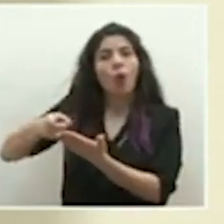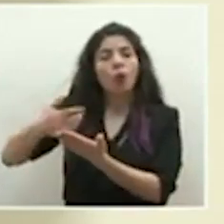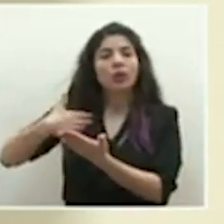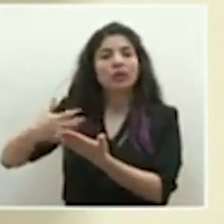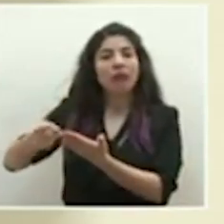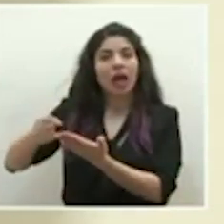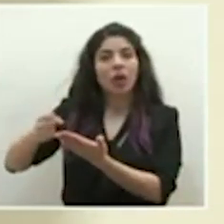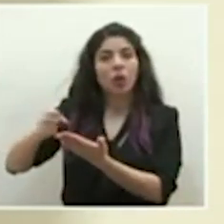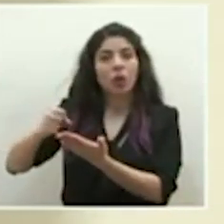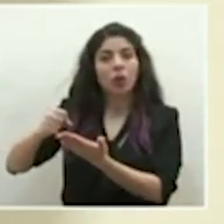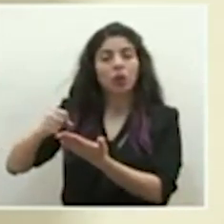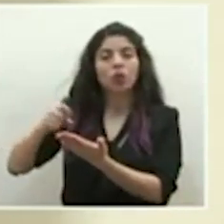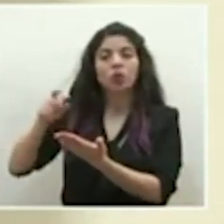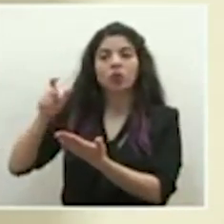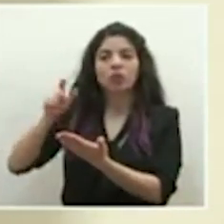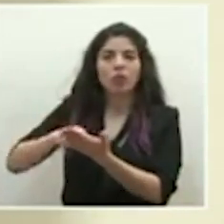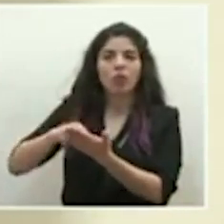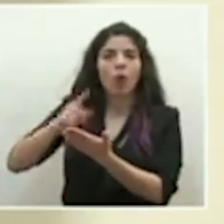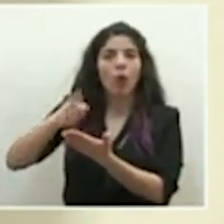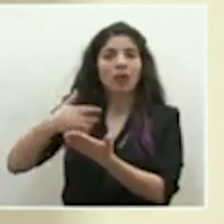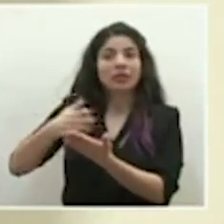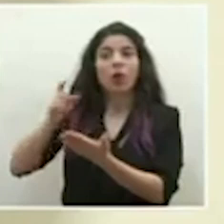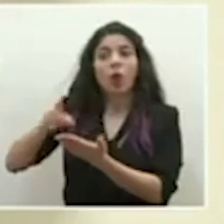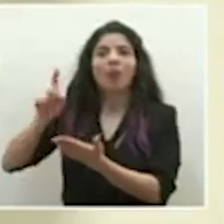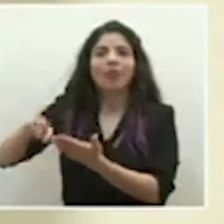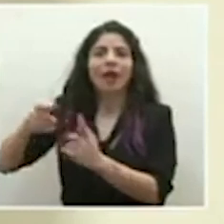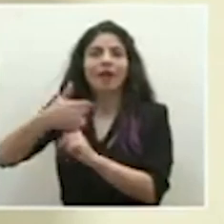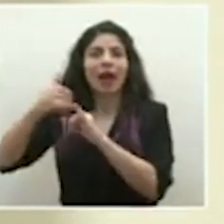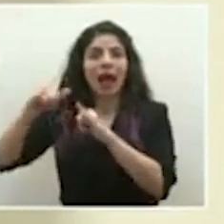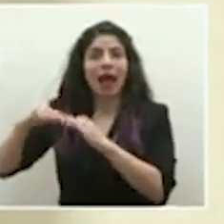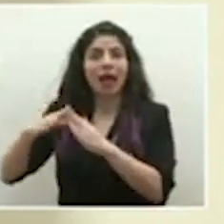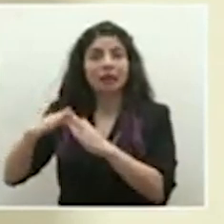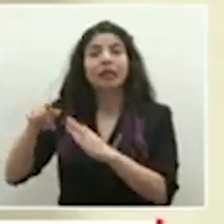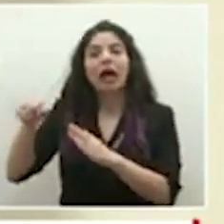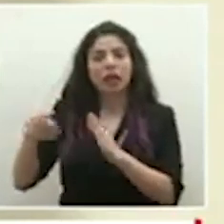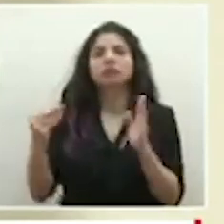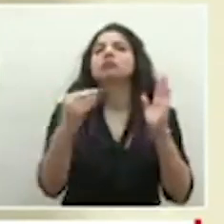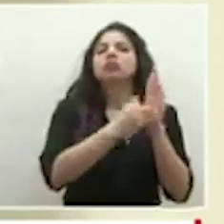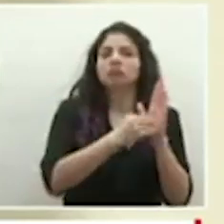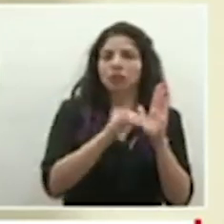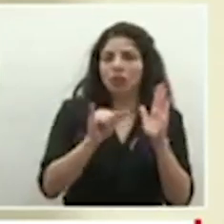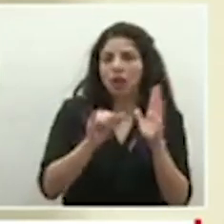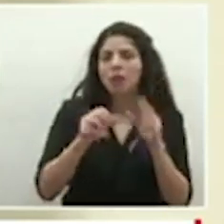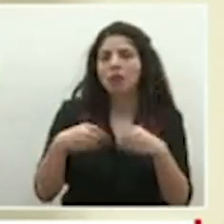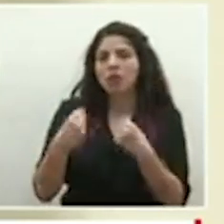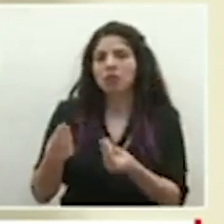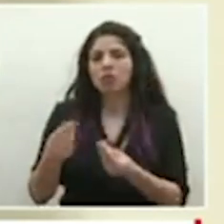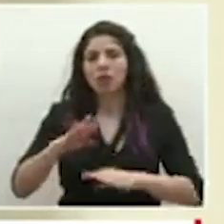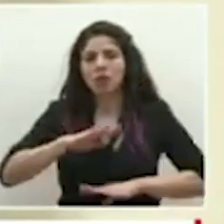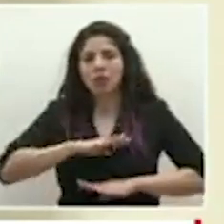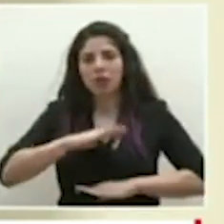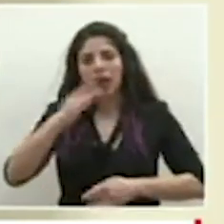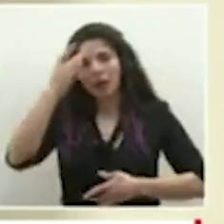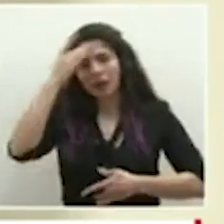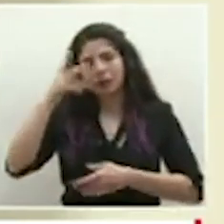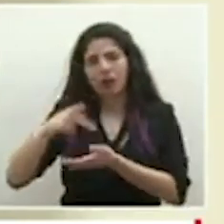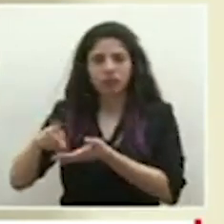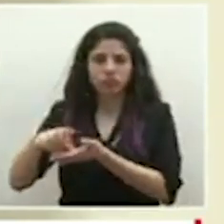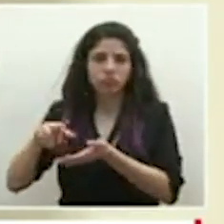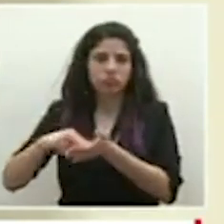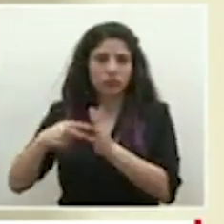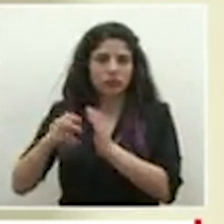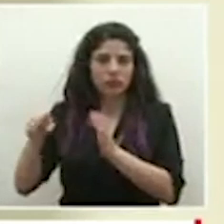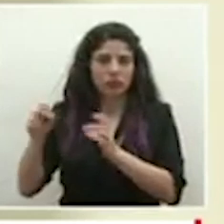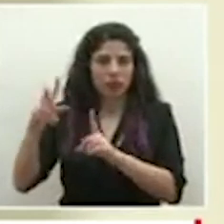obligatorio con una orden sanitaria. Esas personas califican para un subsidio de incapacidad.